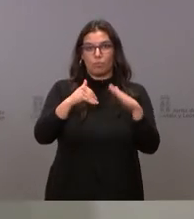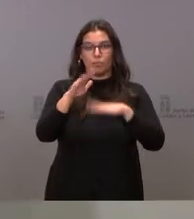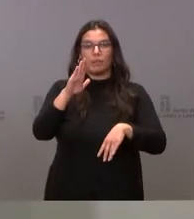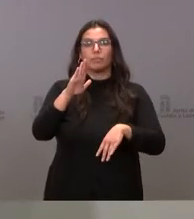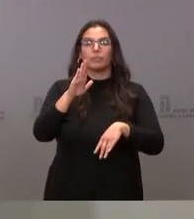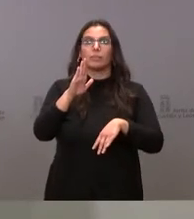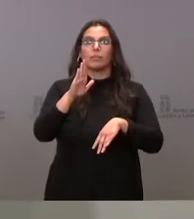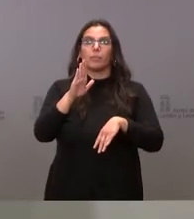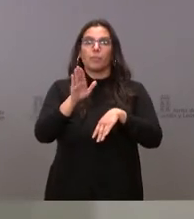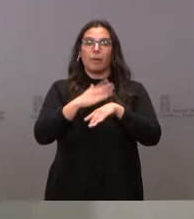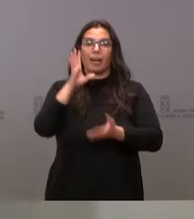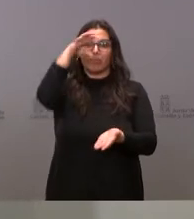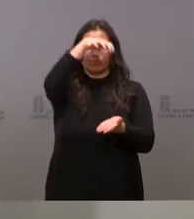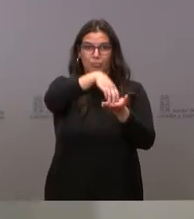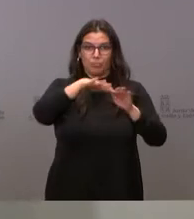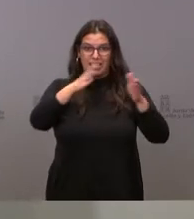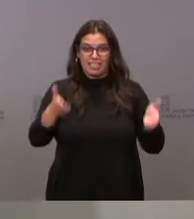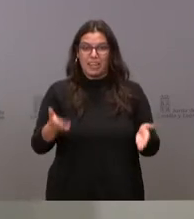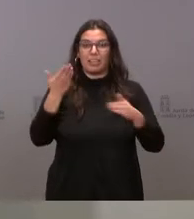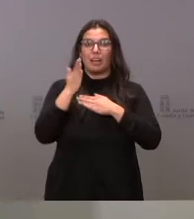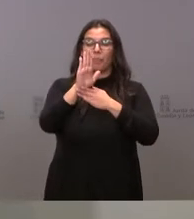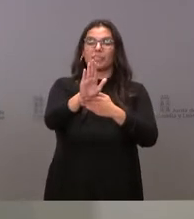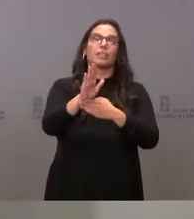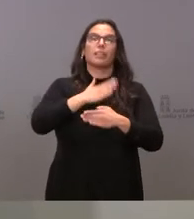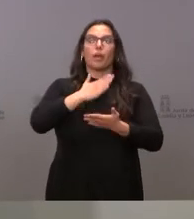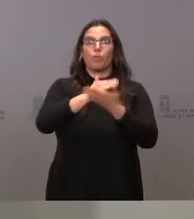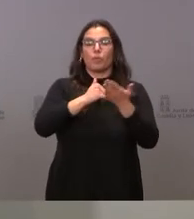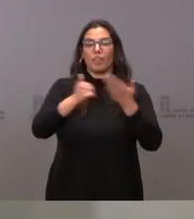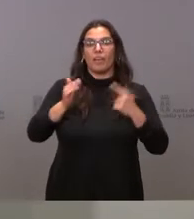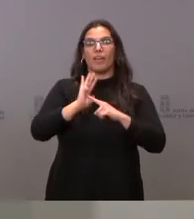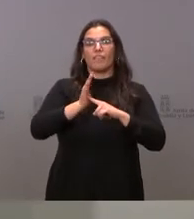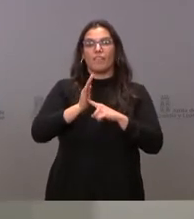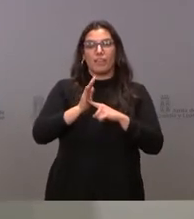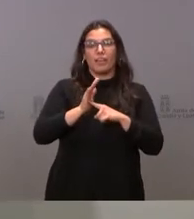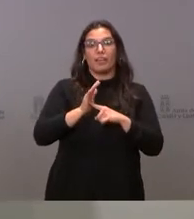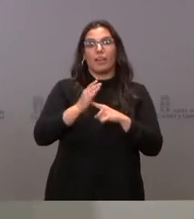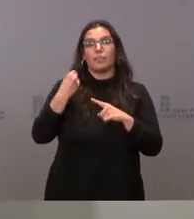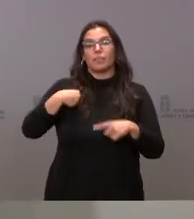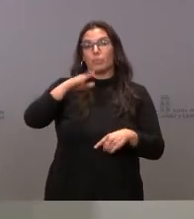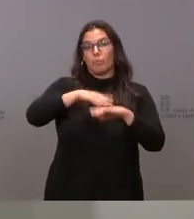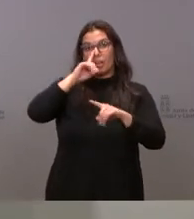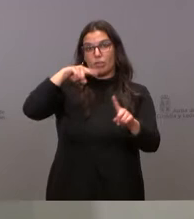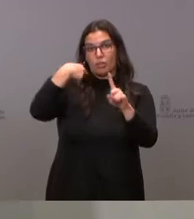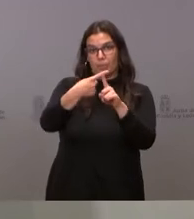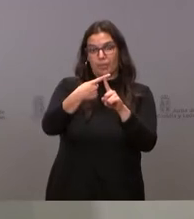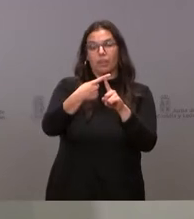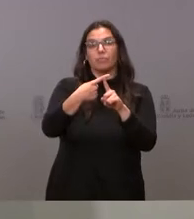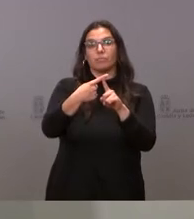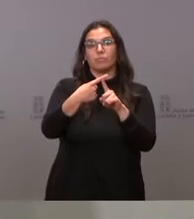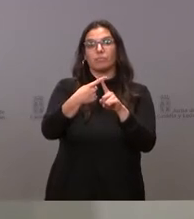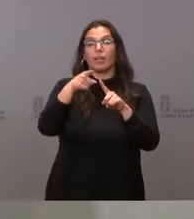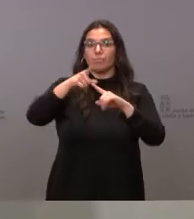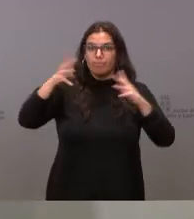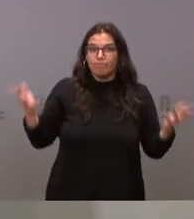el stand que va a representar a nuestra comunidad en la Feria de ProWine de 2022, donde se va a